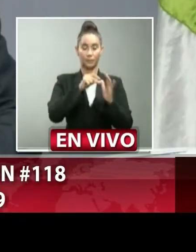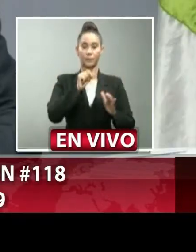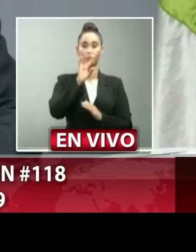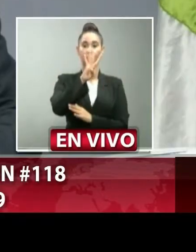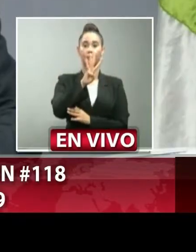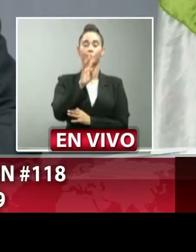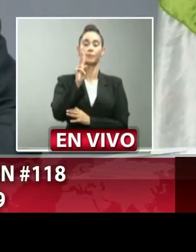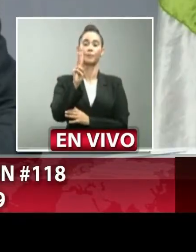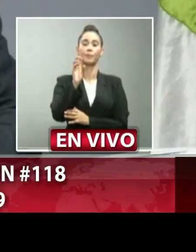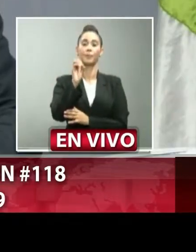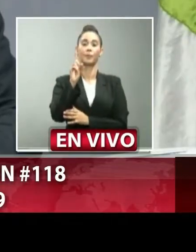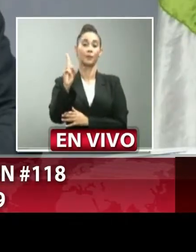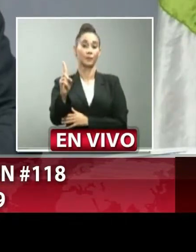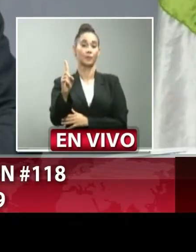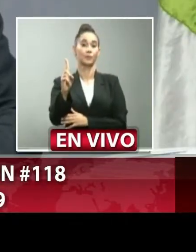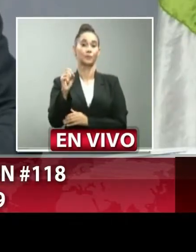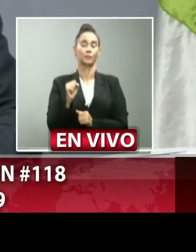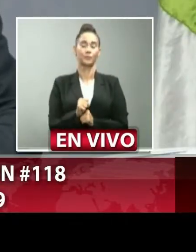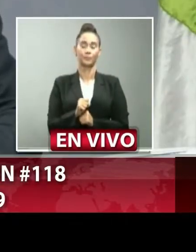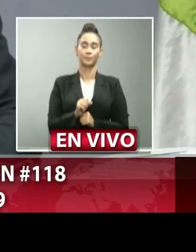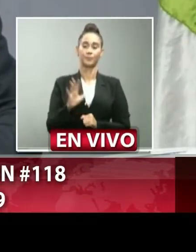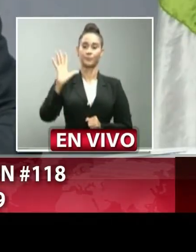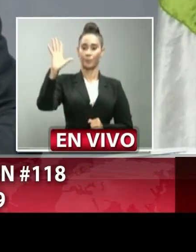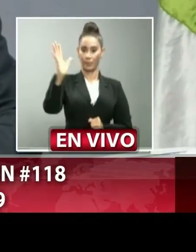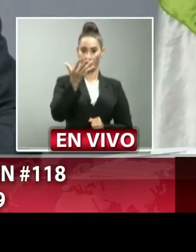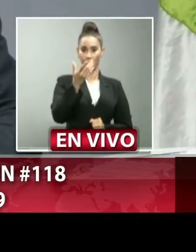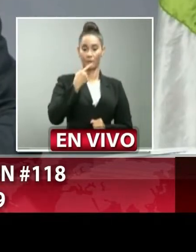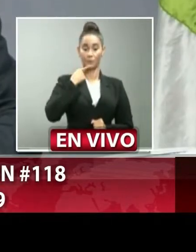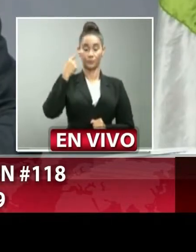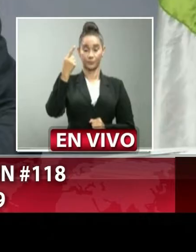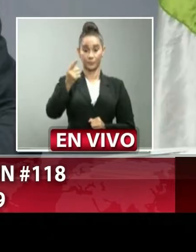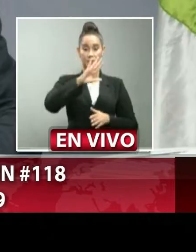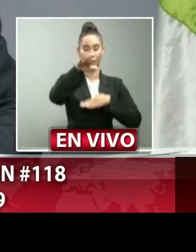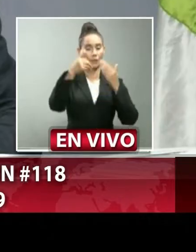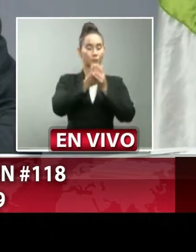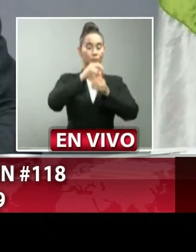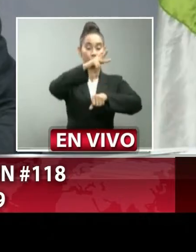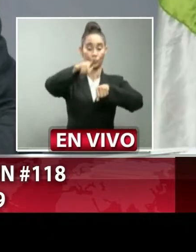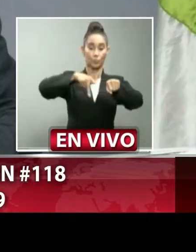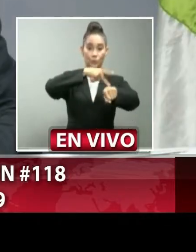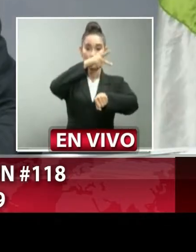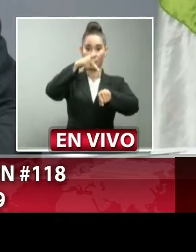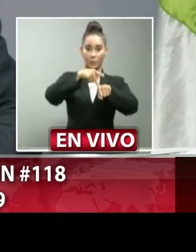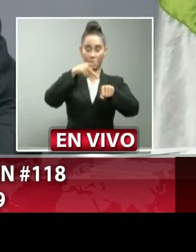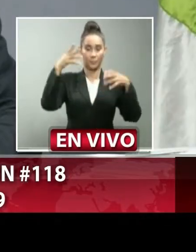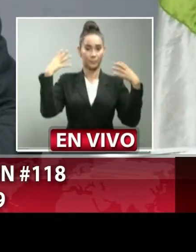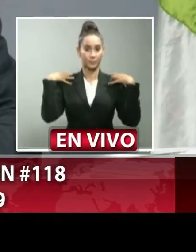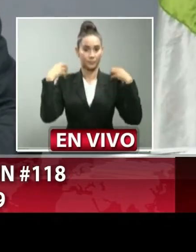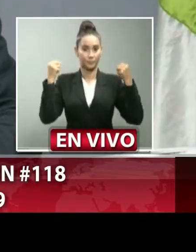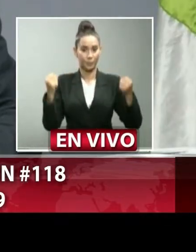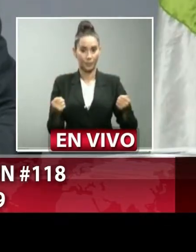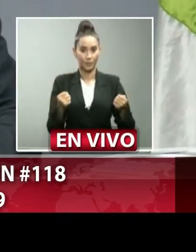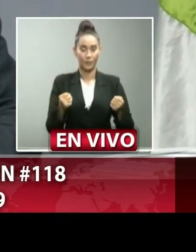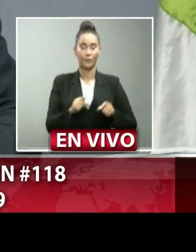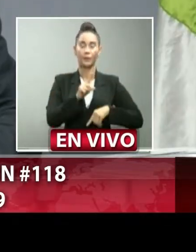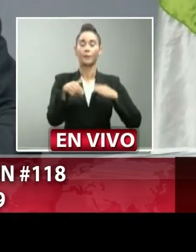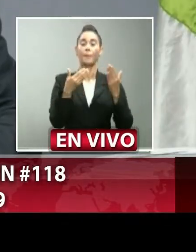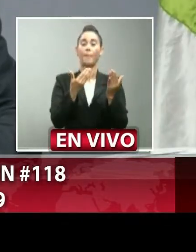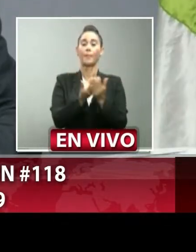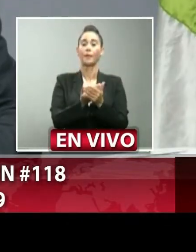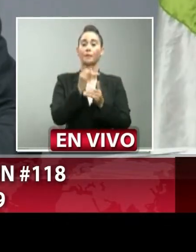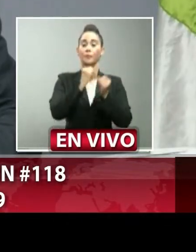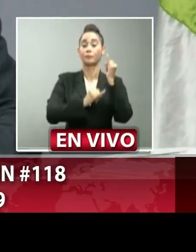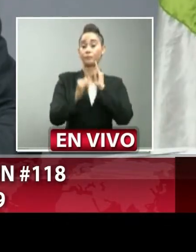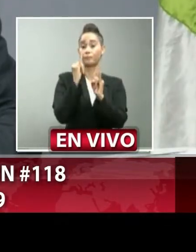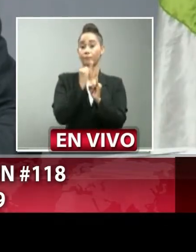5. Se instruye a las direcciones provinciales y de área de salud así como a todas las